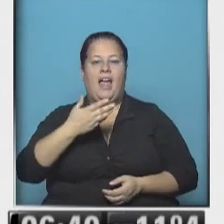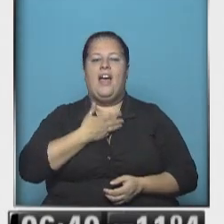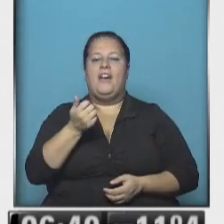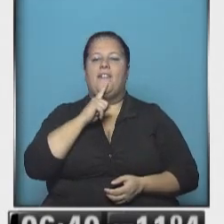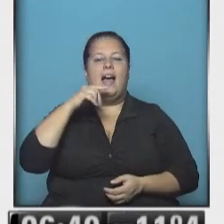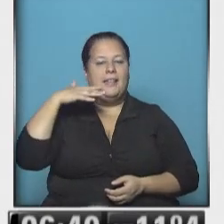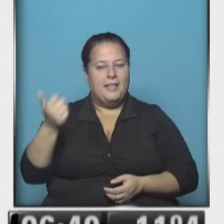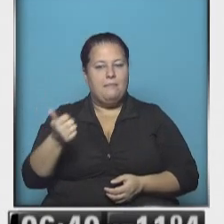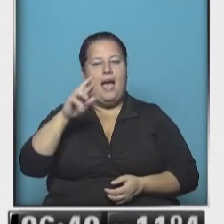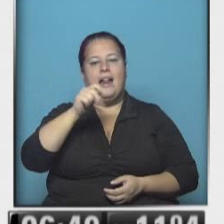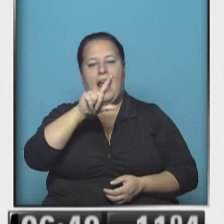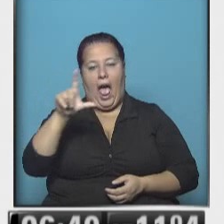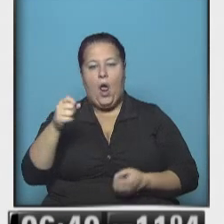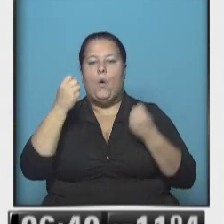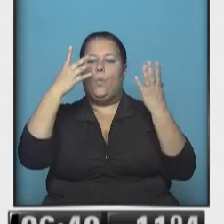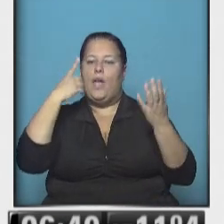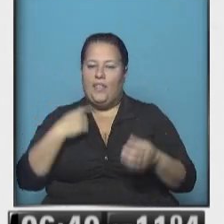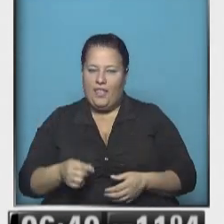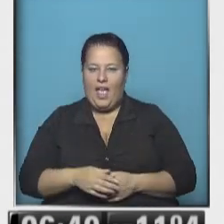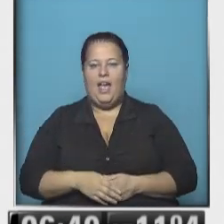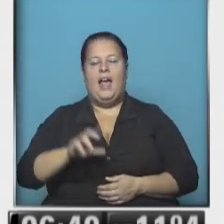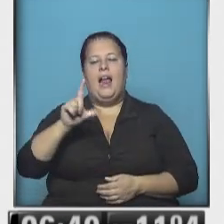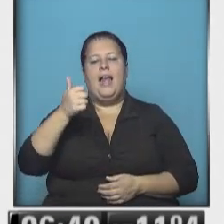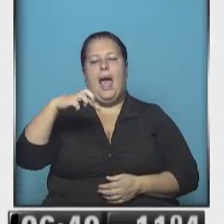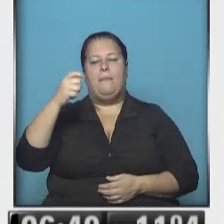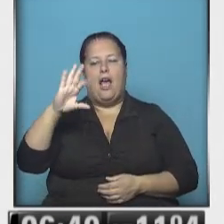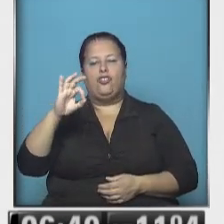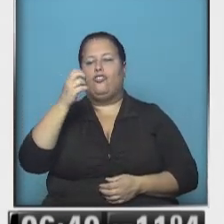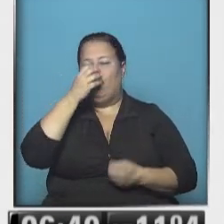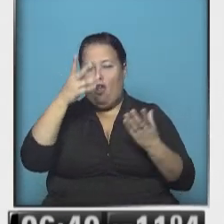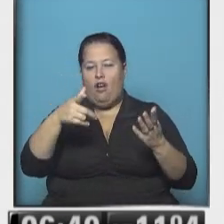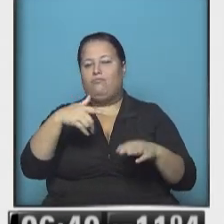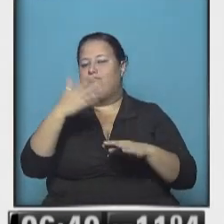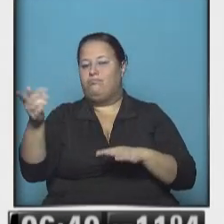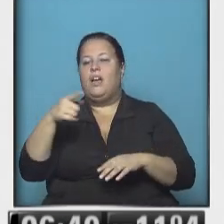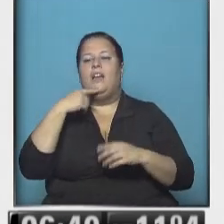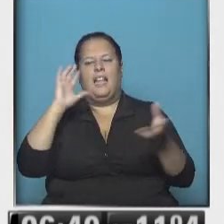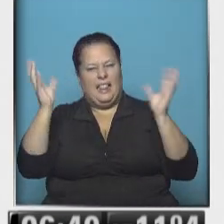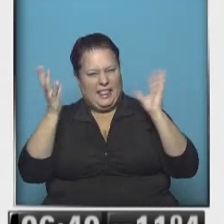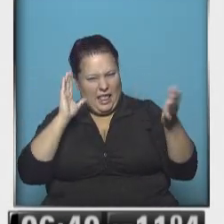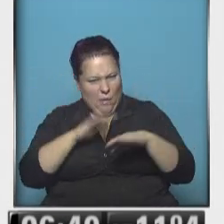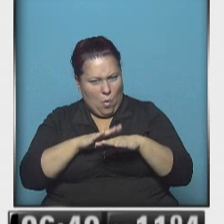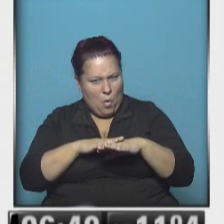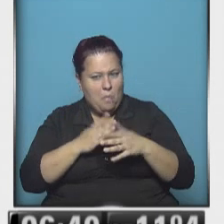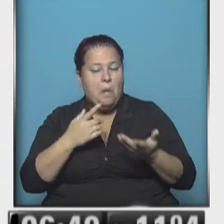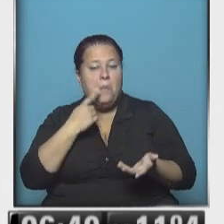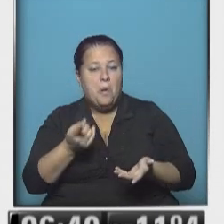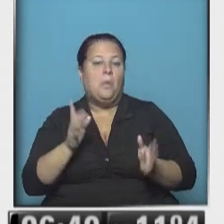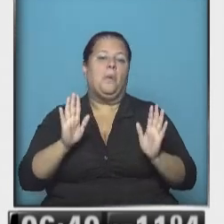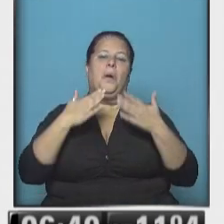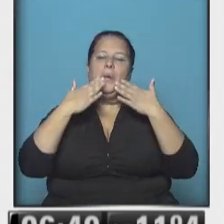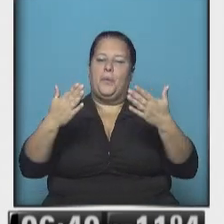Estela Ralo dice, buenos días, lapacho florido fuera de temporada. ¿Cambio climático? Pregunta Fátima.